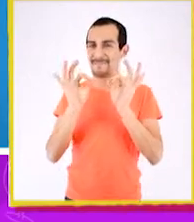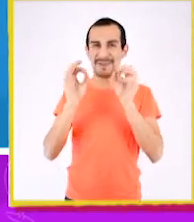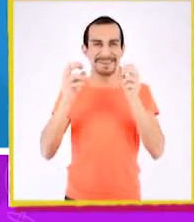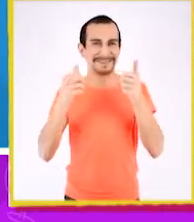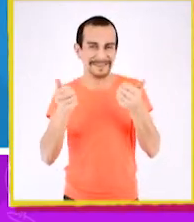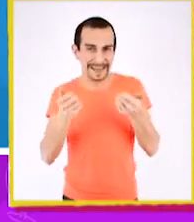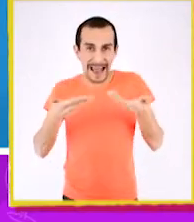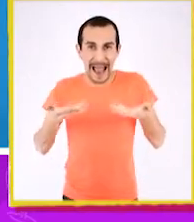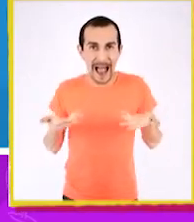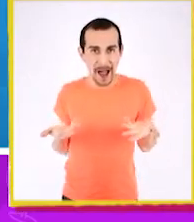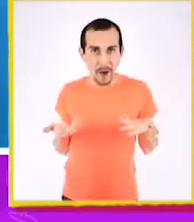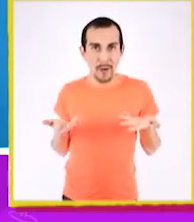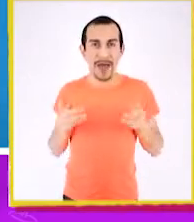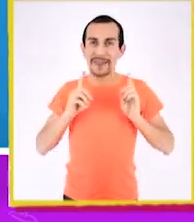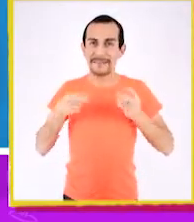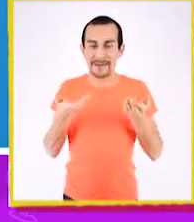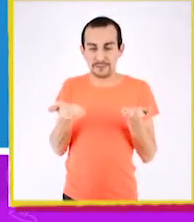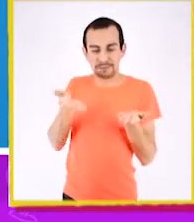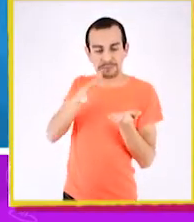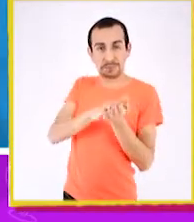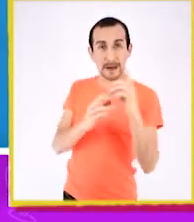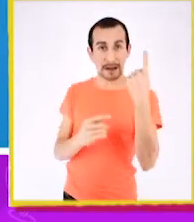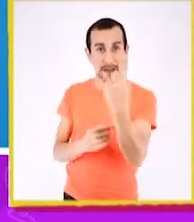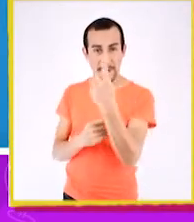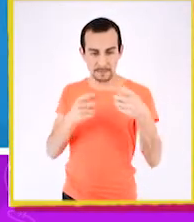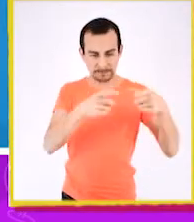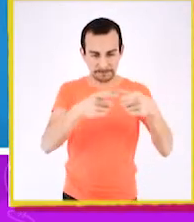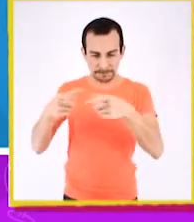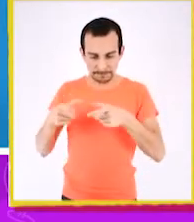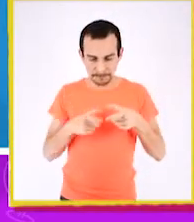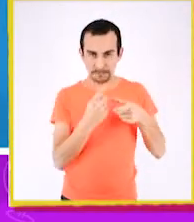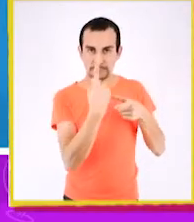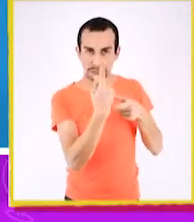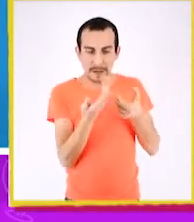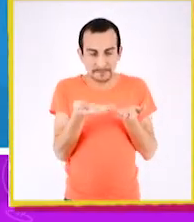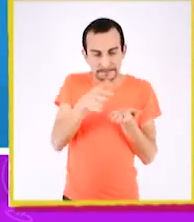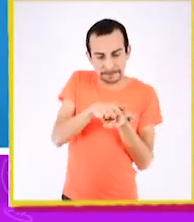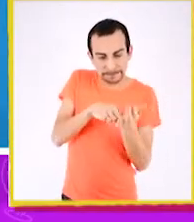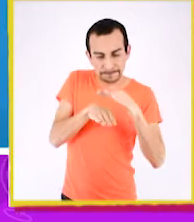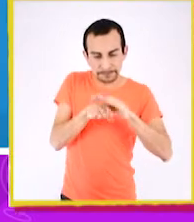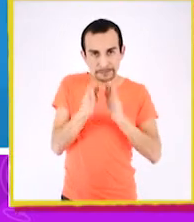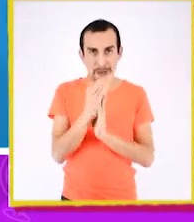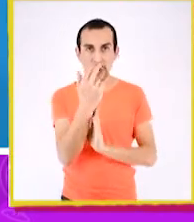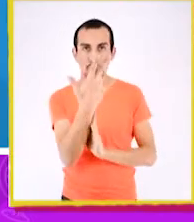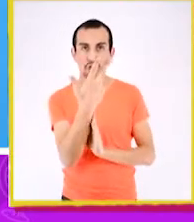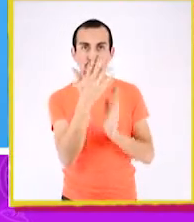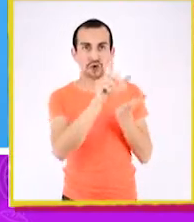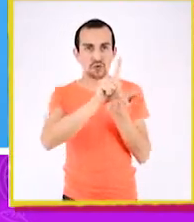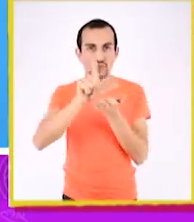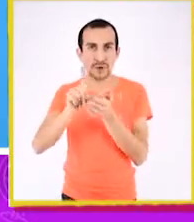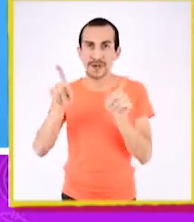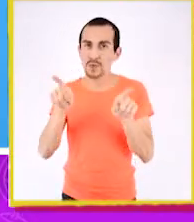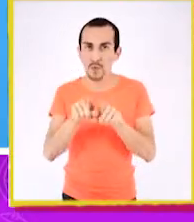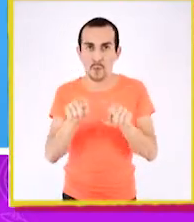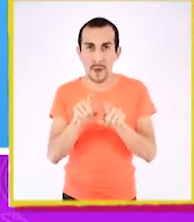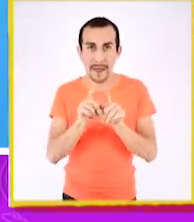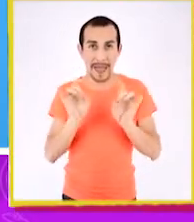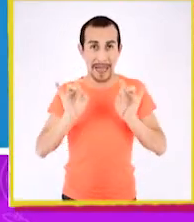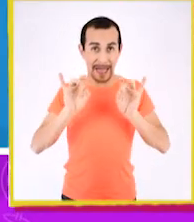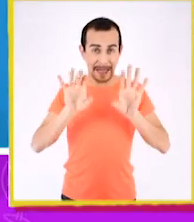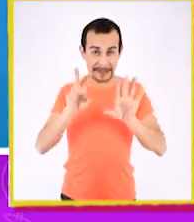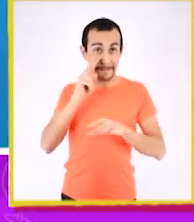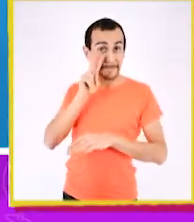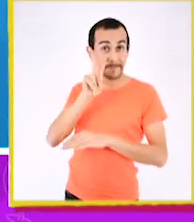¡Genial! Ahora, que doblar cada una de esas piezas en ocho partes iguales. Así.